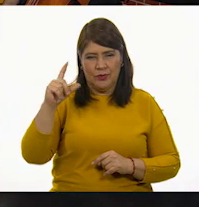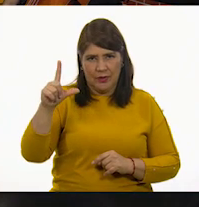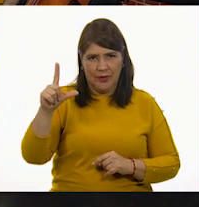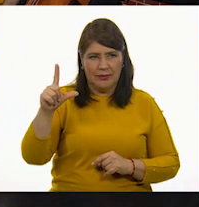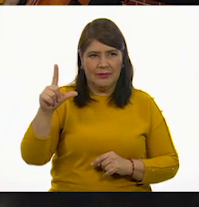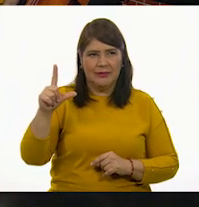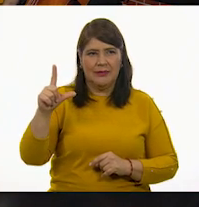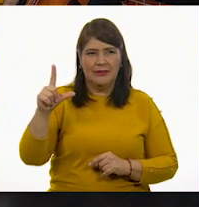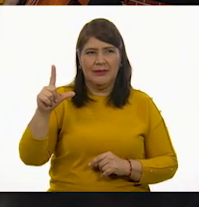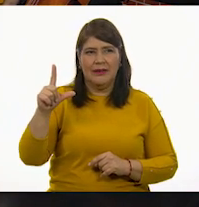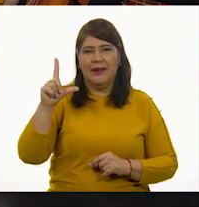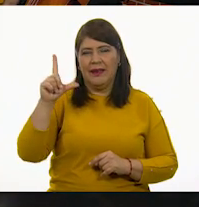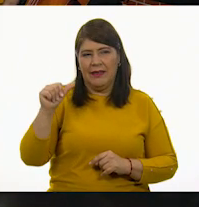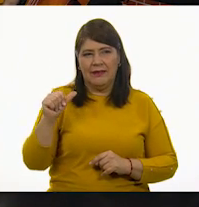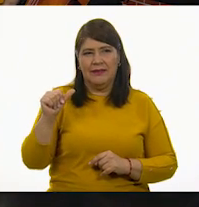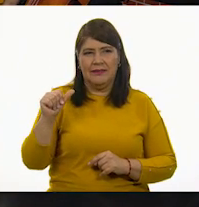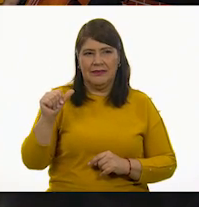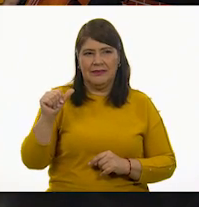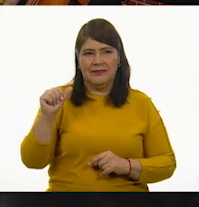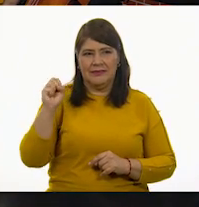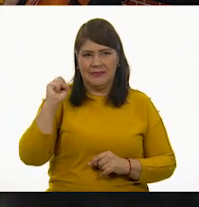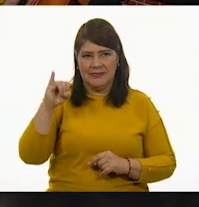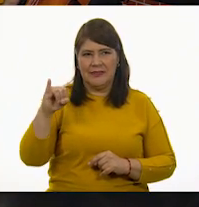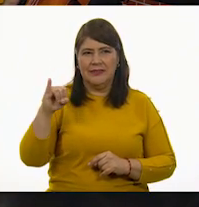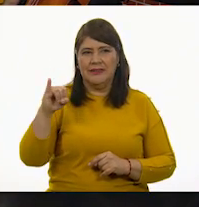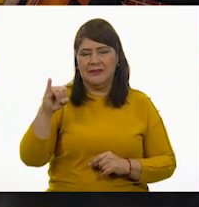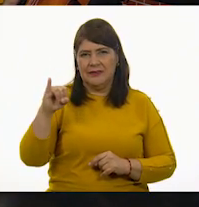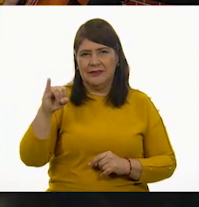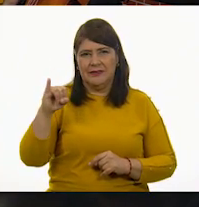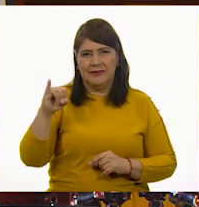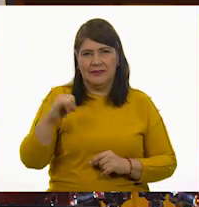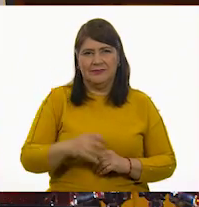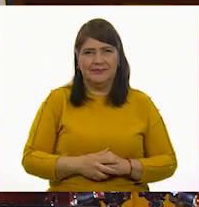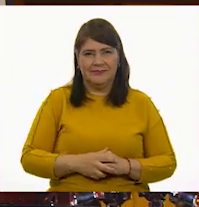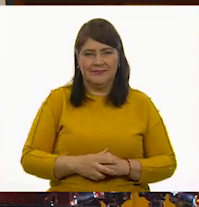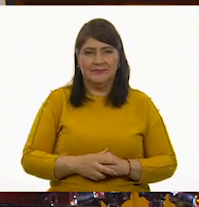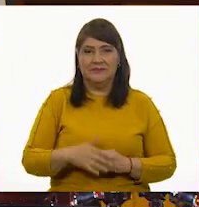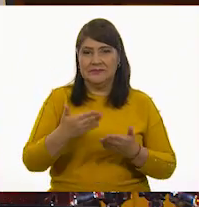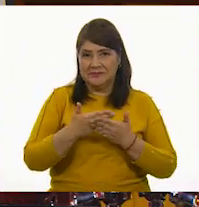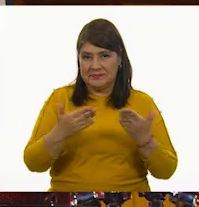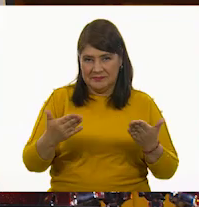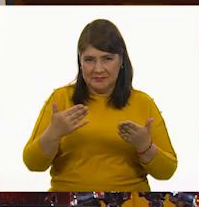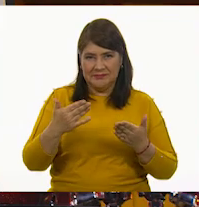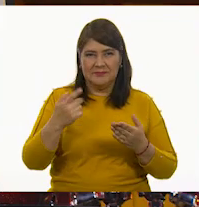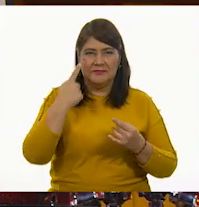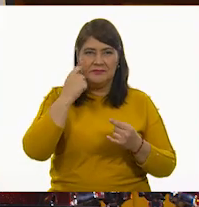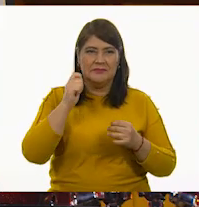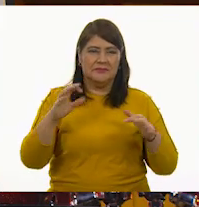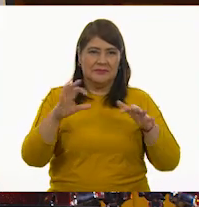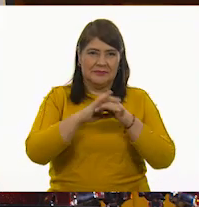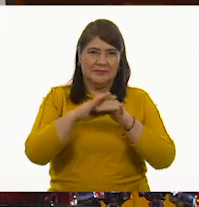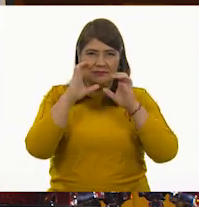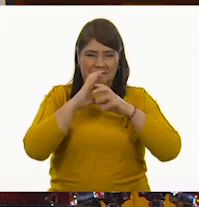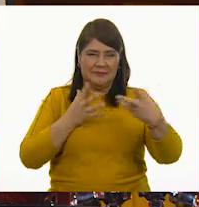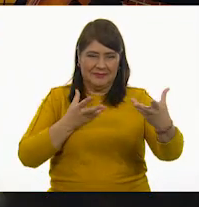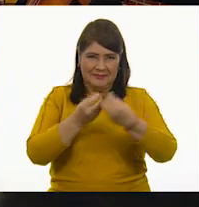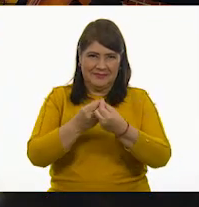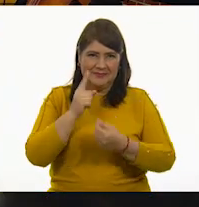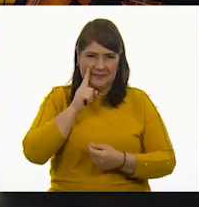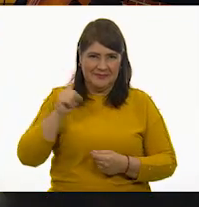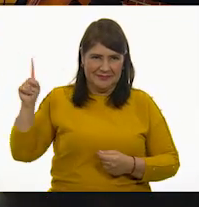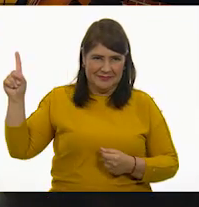sol, la, si. Ahora lo entonamos cantando todos juntos.